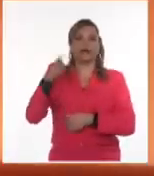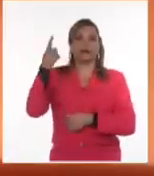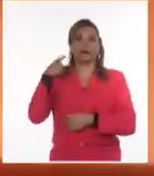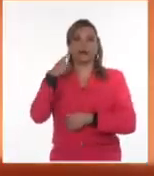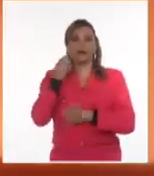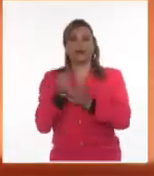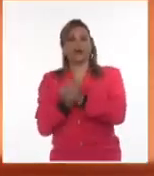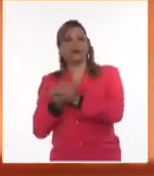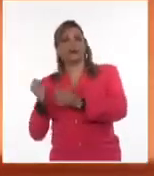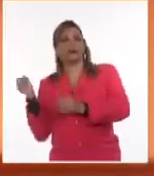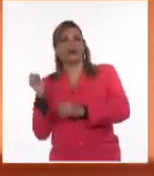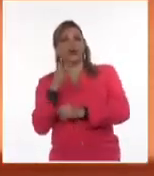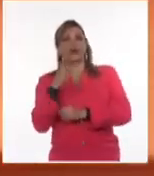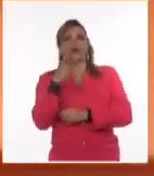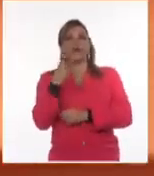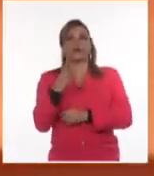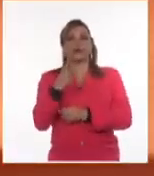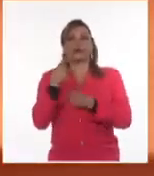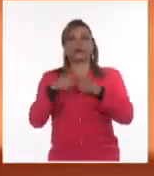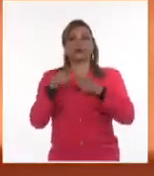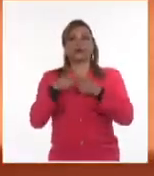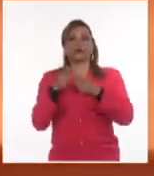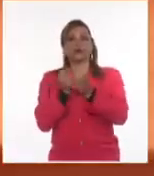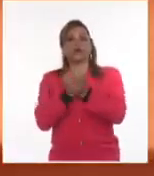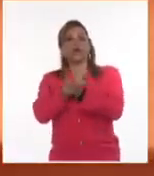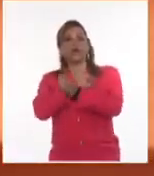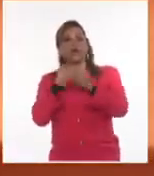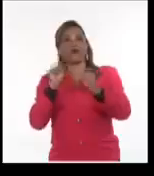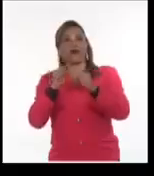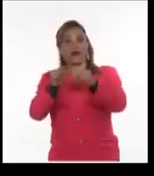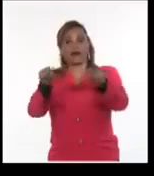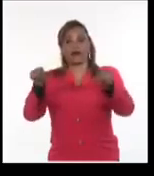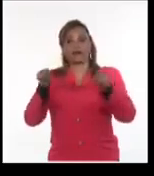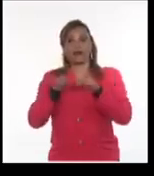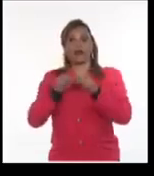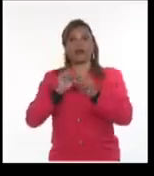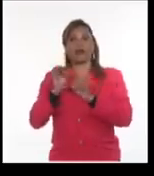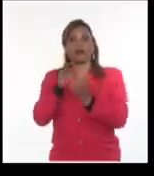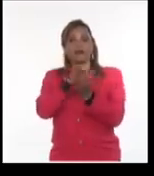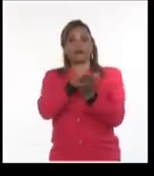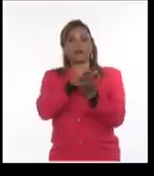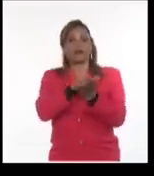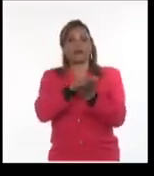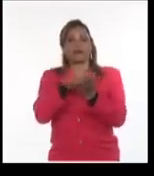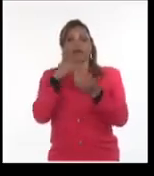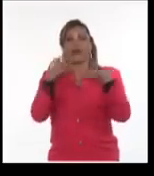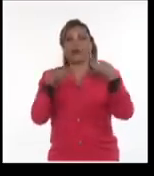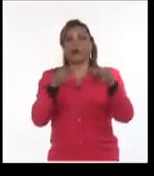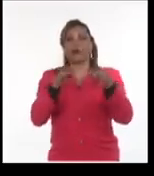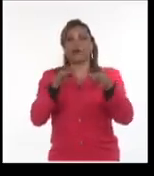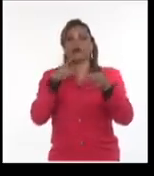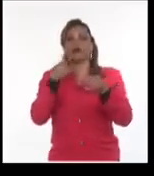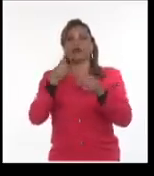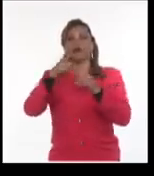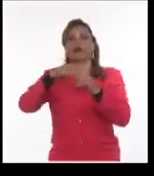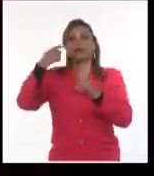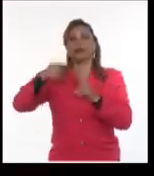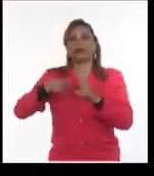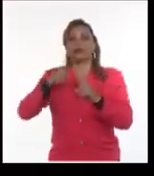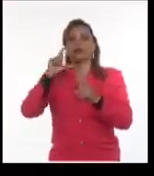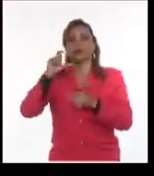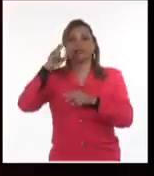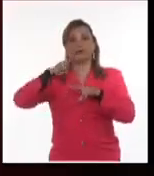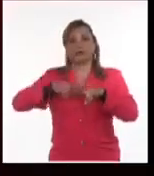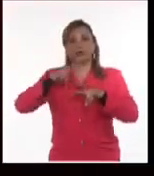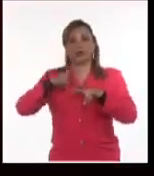el lanzamiento de dos cocteles Molotov a la sala donde se resguardaban los archivos del Tribunal Municipal Popular de Centro Habana